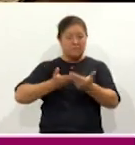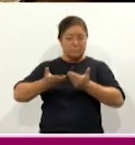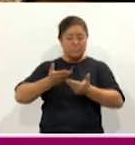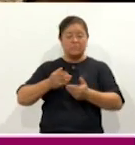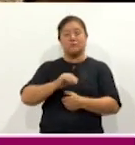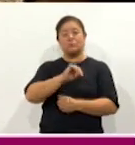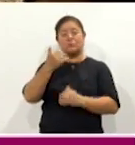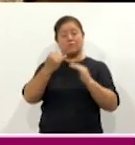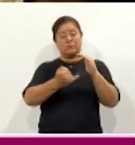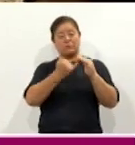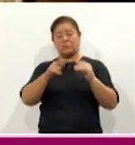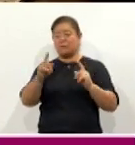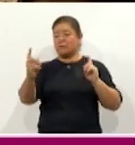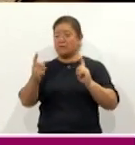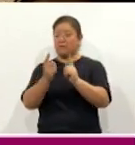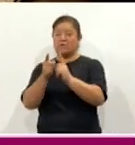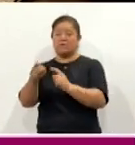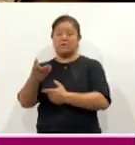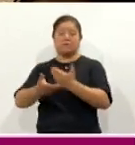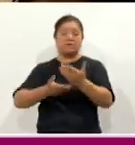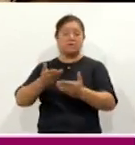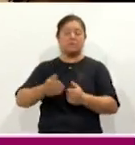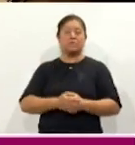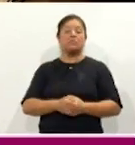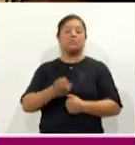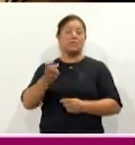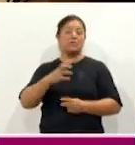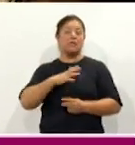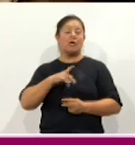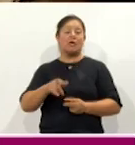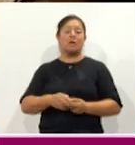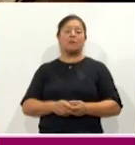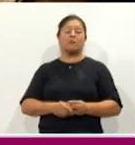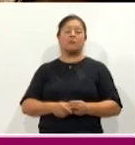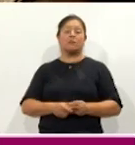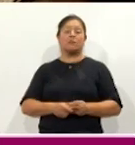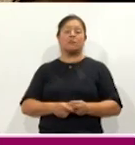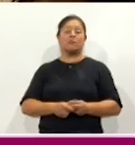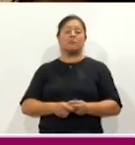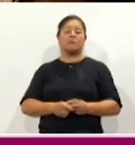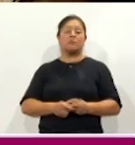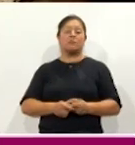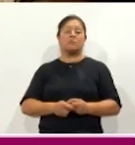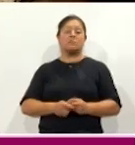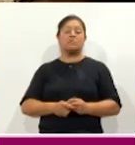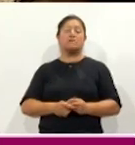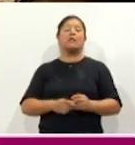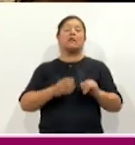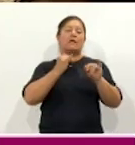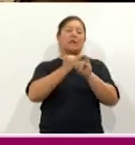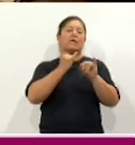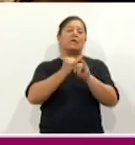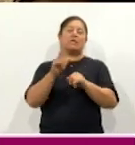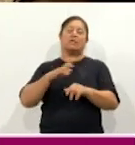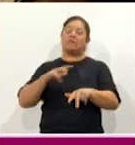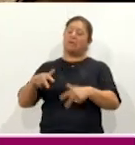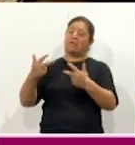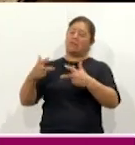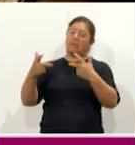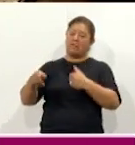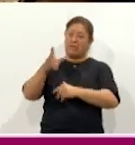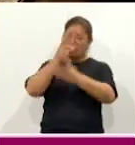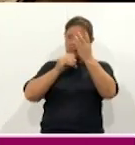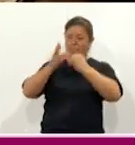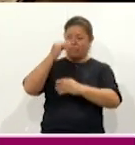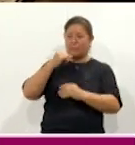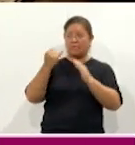ITEA acerca los servicios y ahí tenemos también la plataforma y la atención en línea que es la plataforma Aprende INEA. Ahorita te comento un poquito más